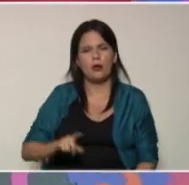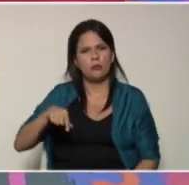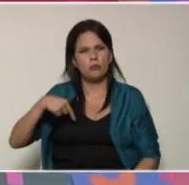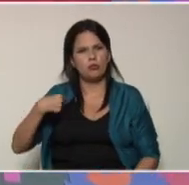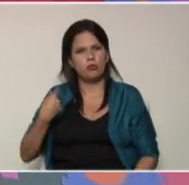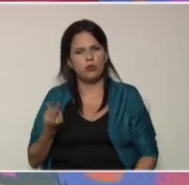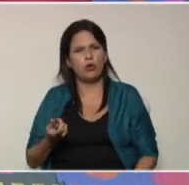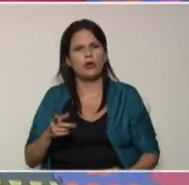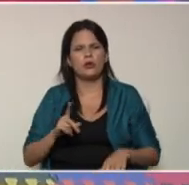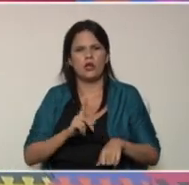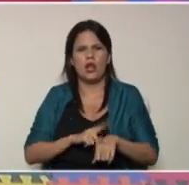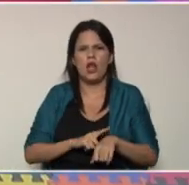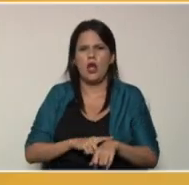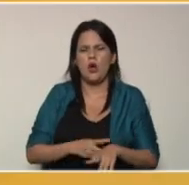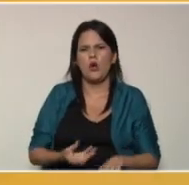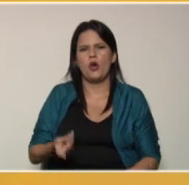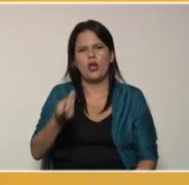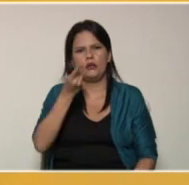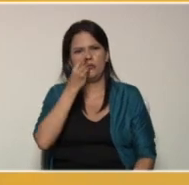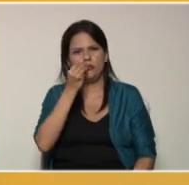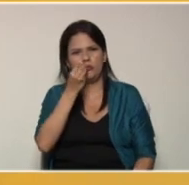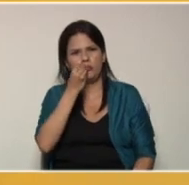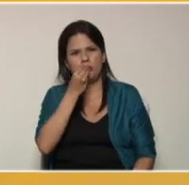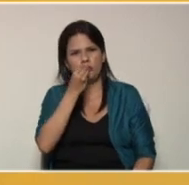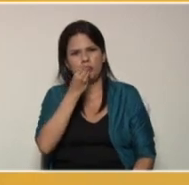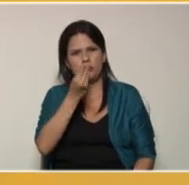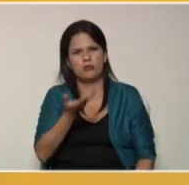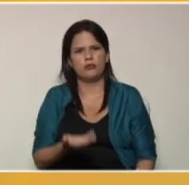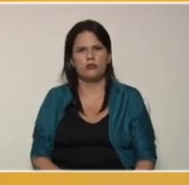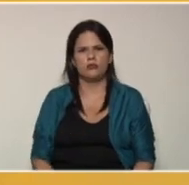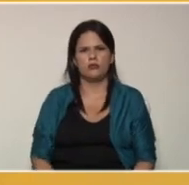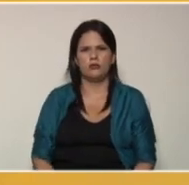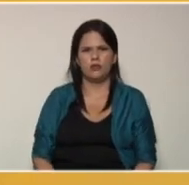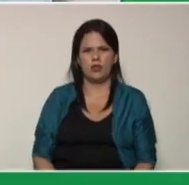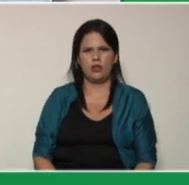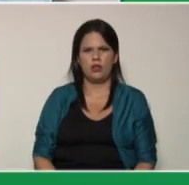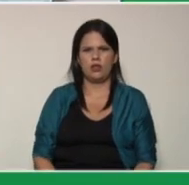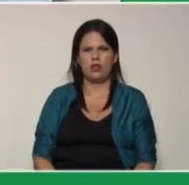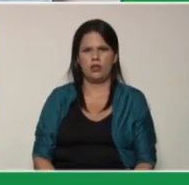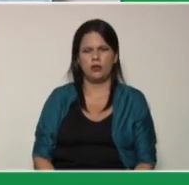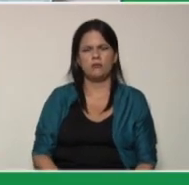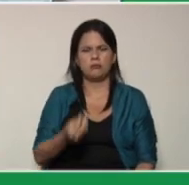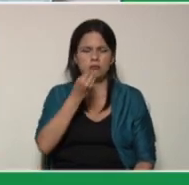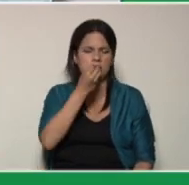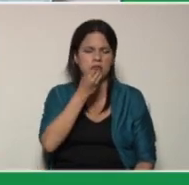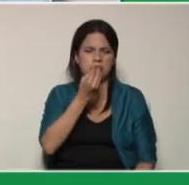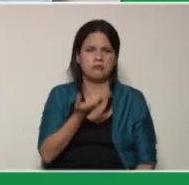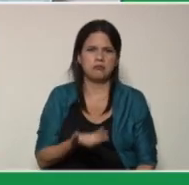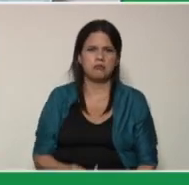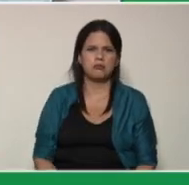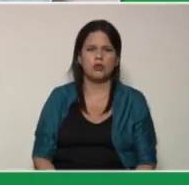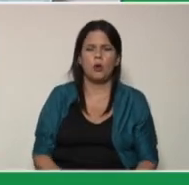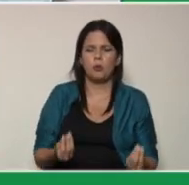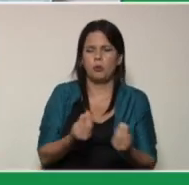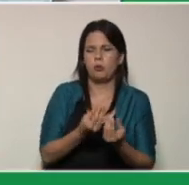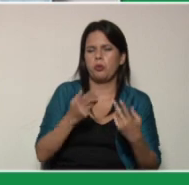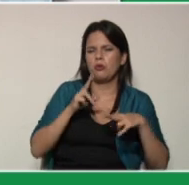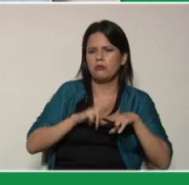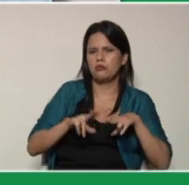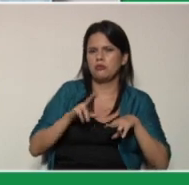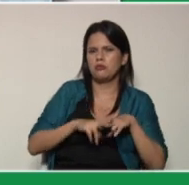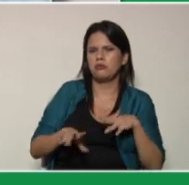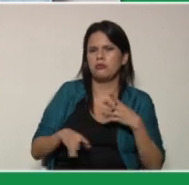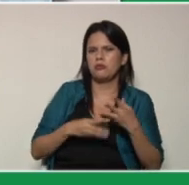hora de la comida, la hora de la alimentación, esto sería parte del almuerzo, vamos con junto a los niños a